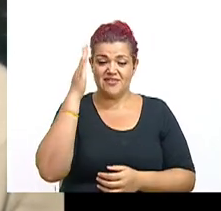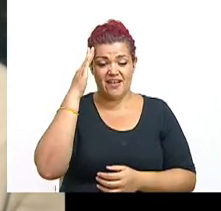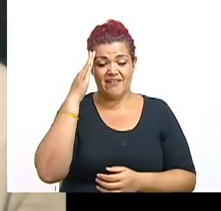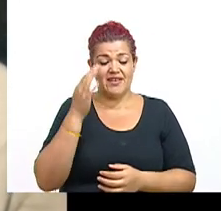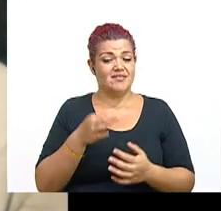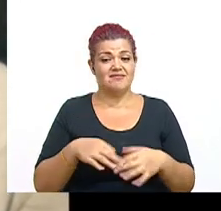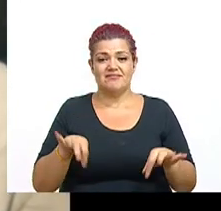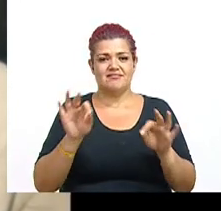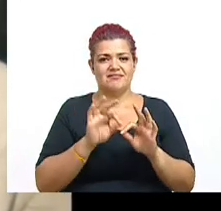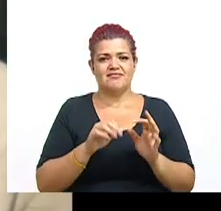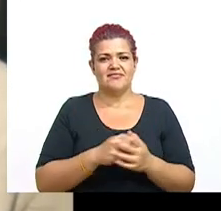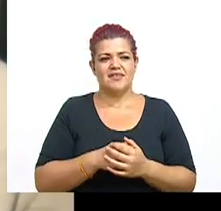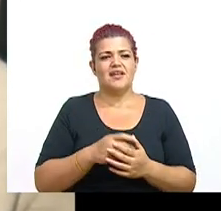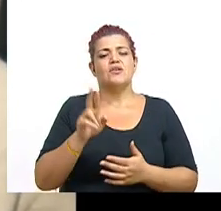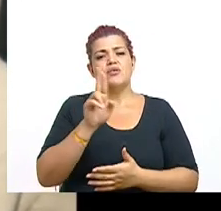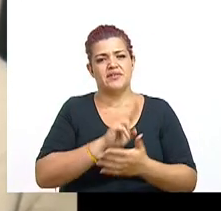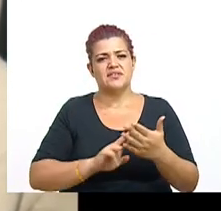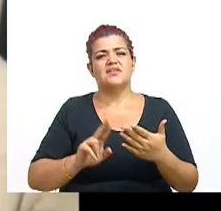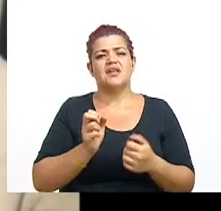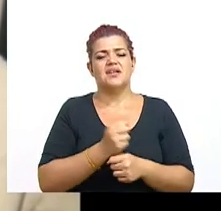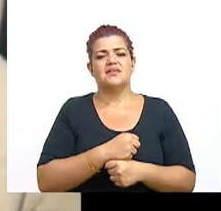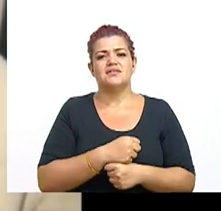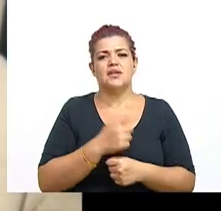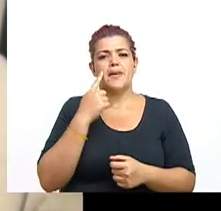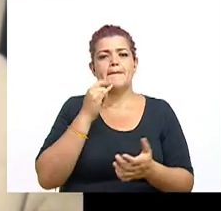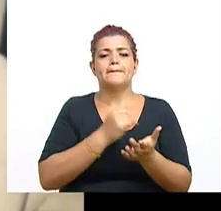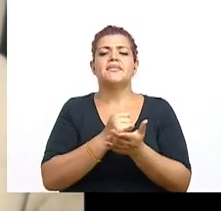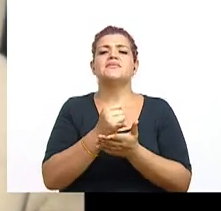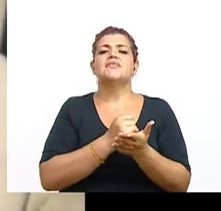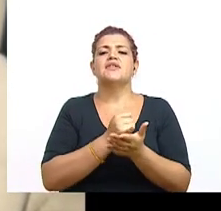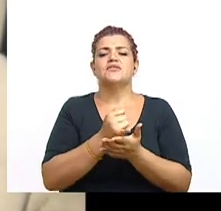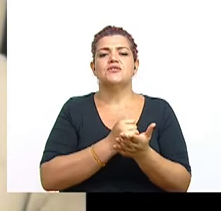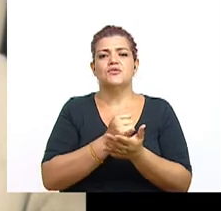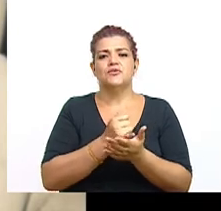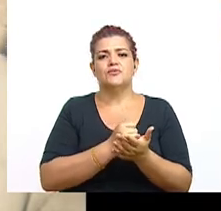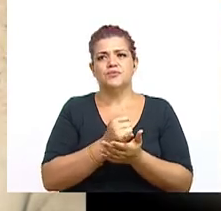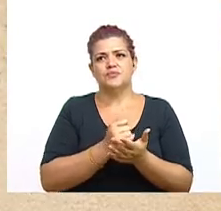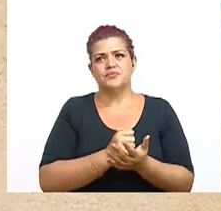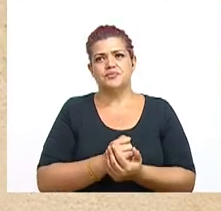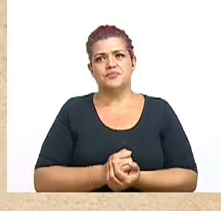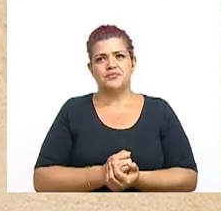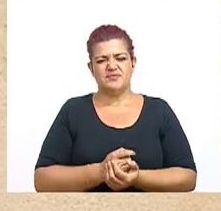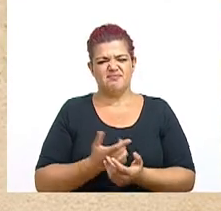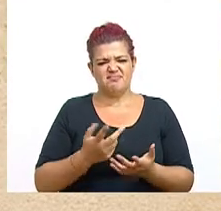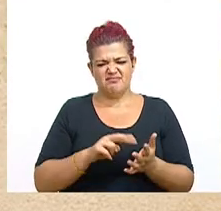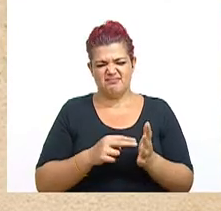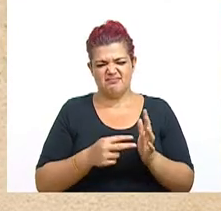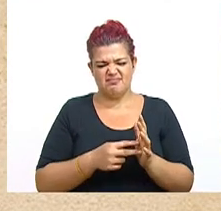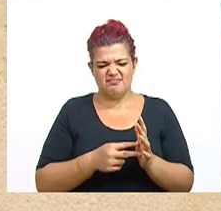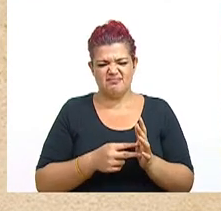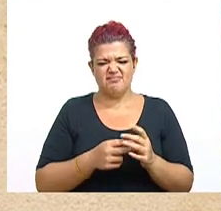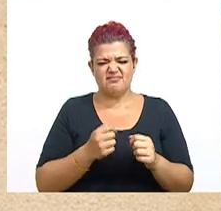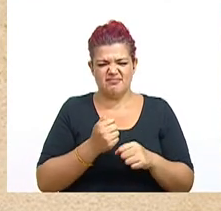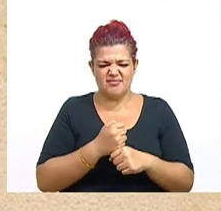muchachos, ¿saben algo fundamental que las universidades hacen? La investigación. Investigación significa generar